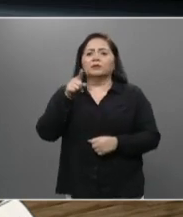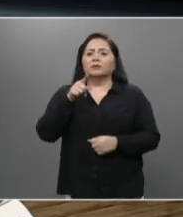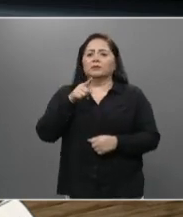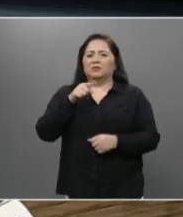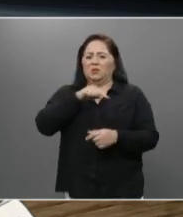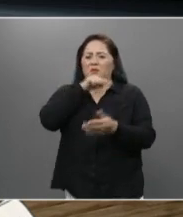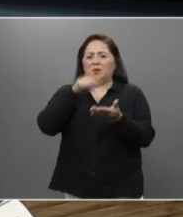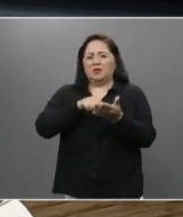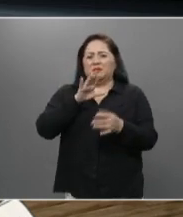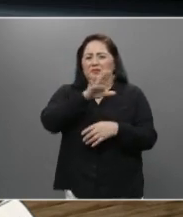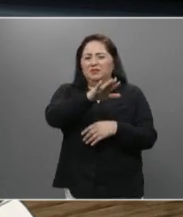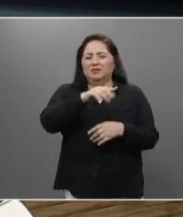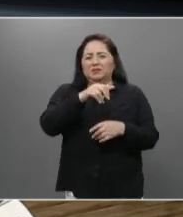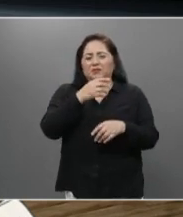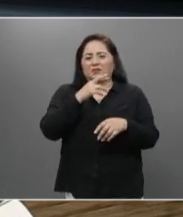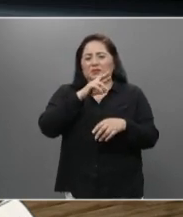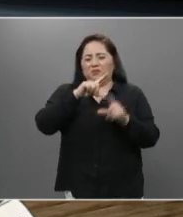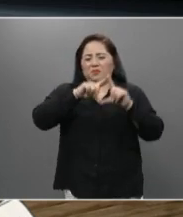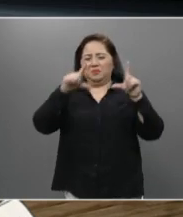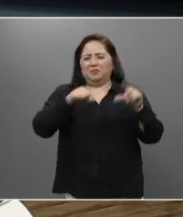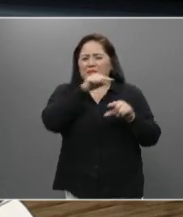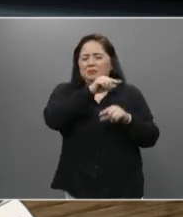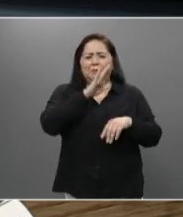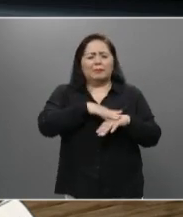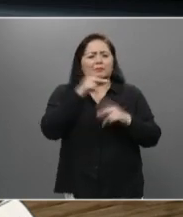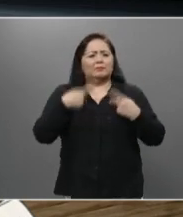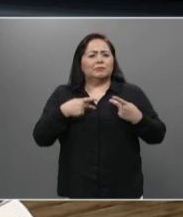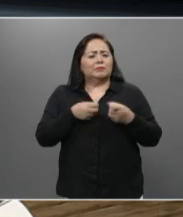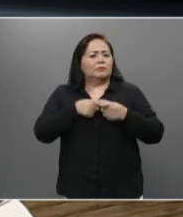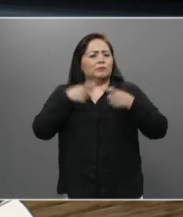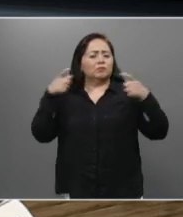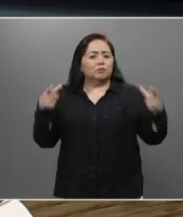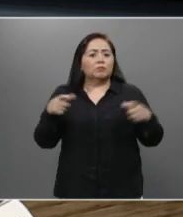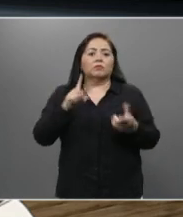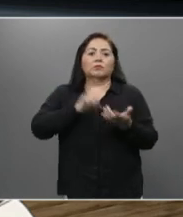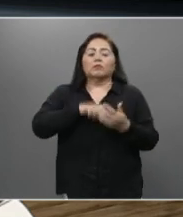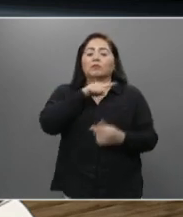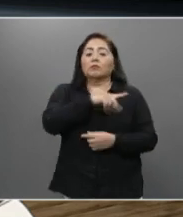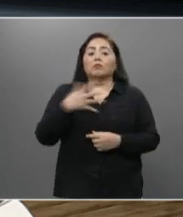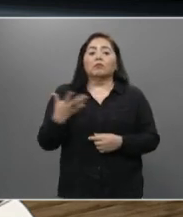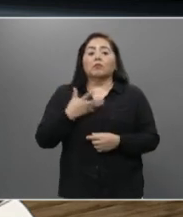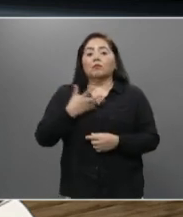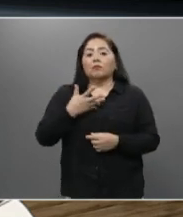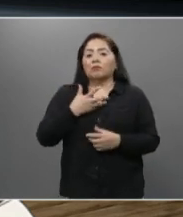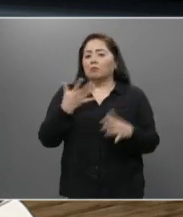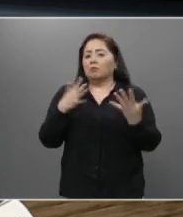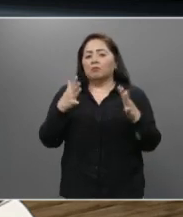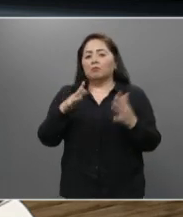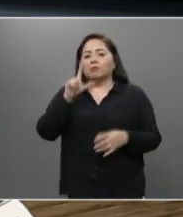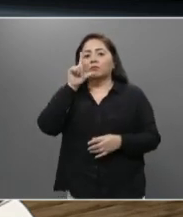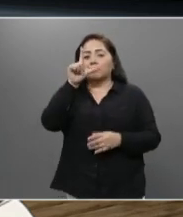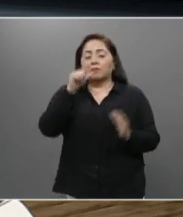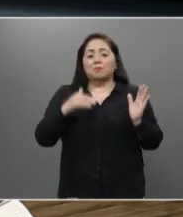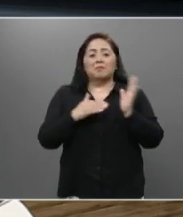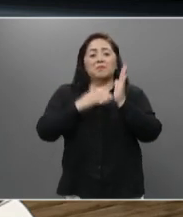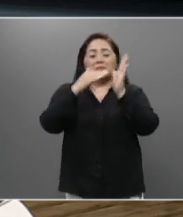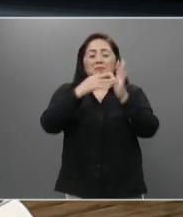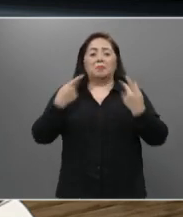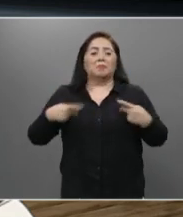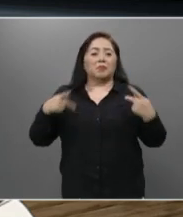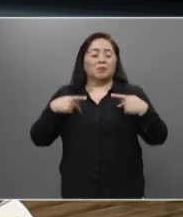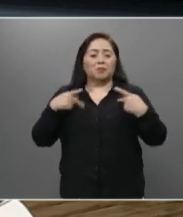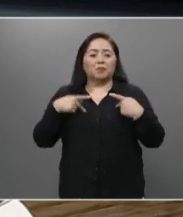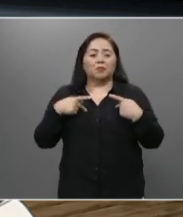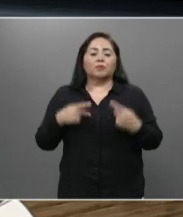la entidad de la República con más habitantes. El alrededor de 17 millones de